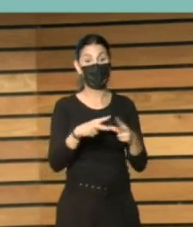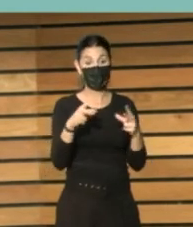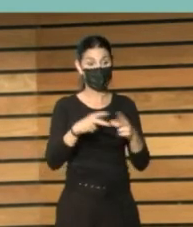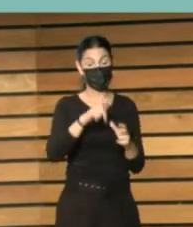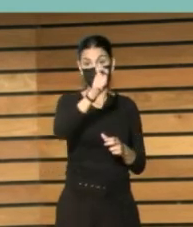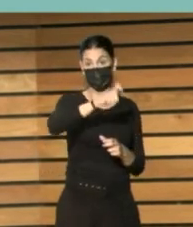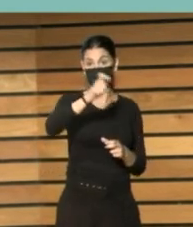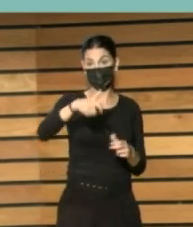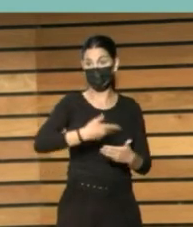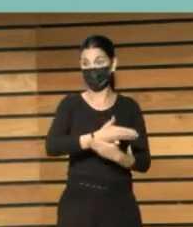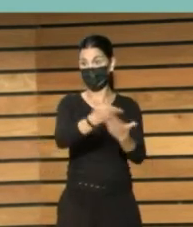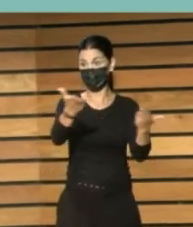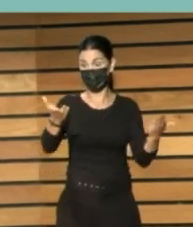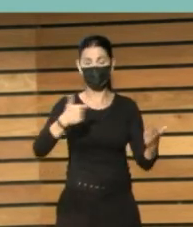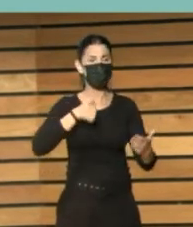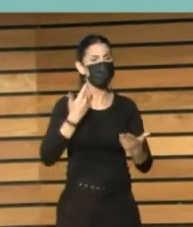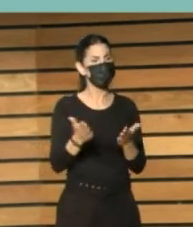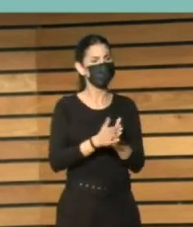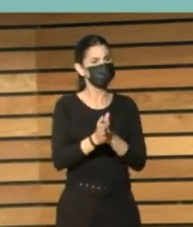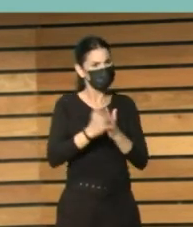mueve y que es lo que nos motiva.